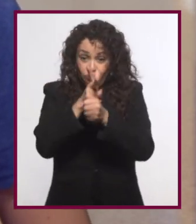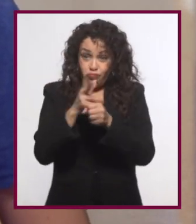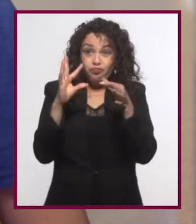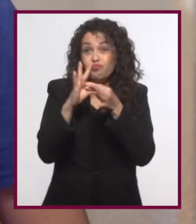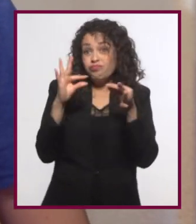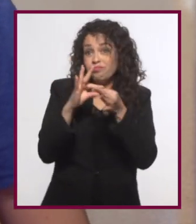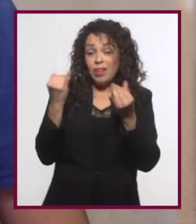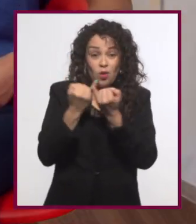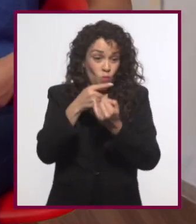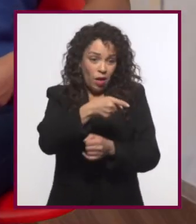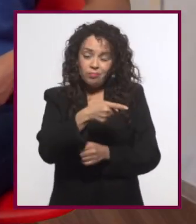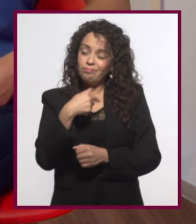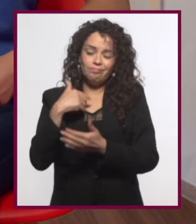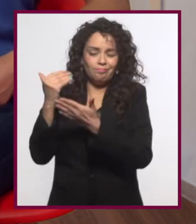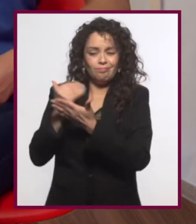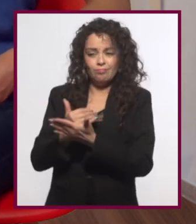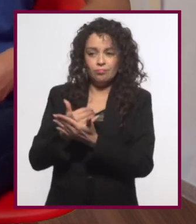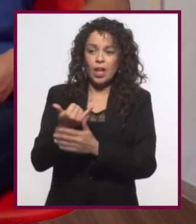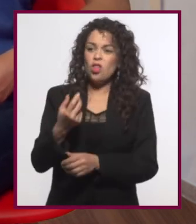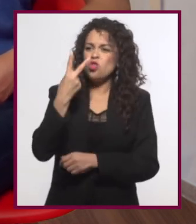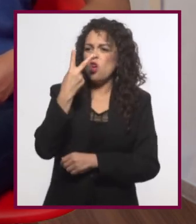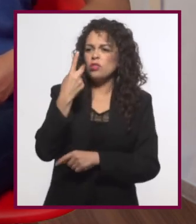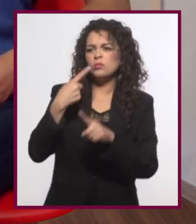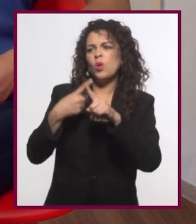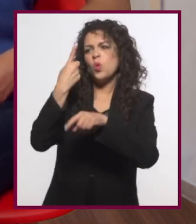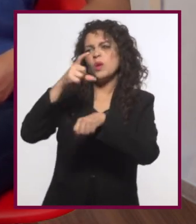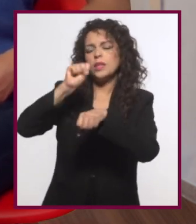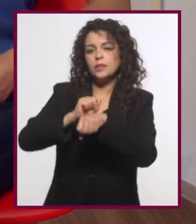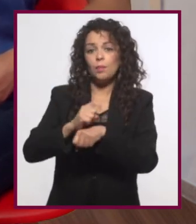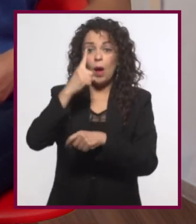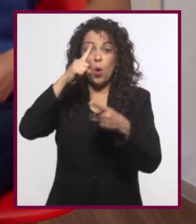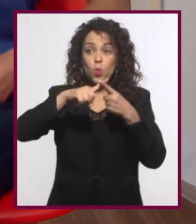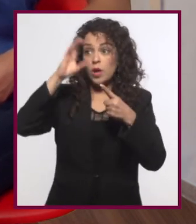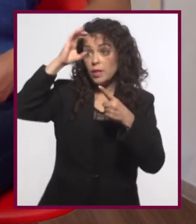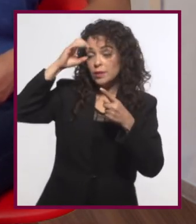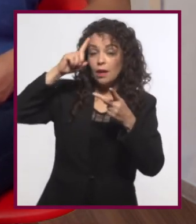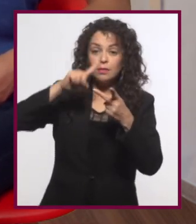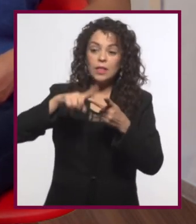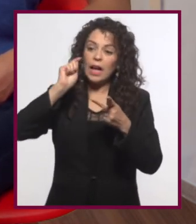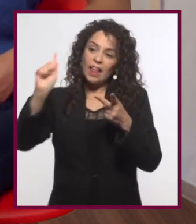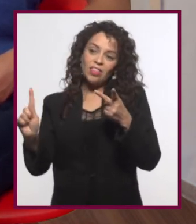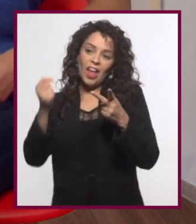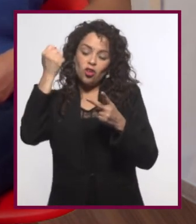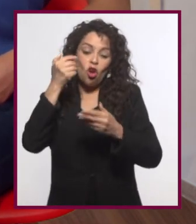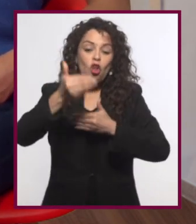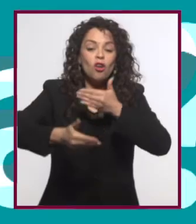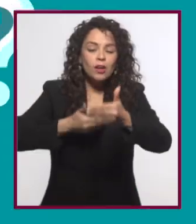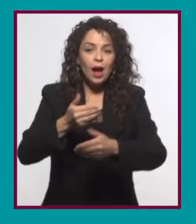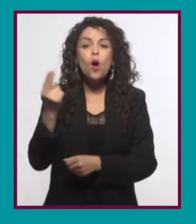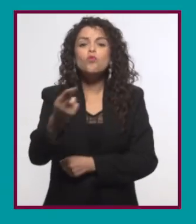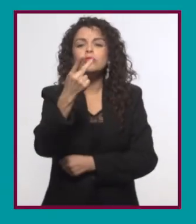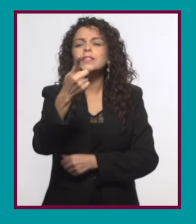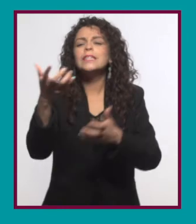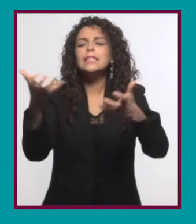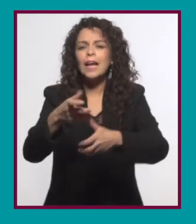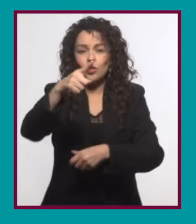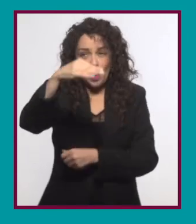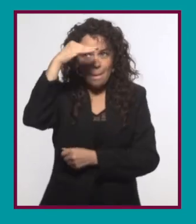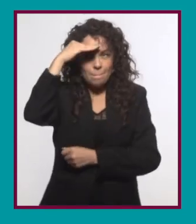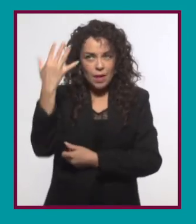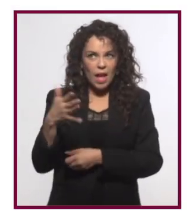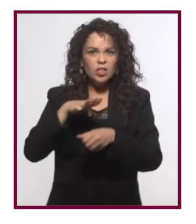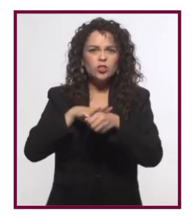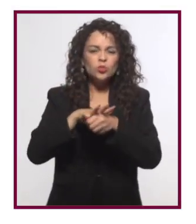cámara como tú. Y haría dos post a la semana. Uno sobre ciencia y otro sobre avances tecnológicos. ¿Y ustedes en casa?